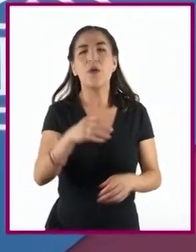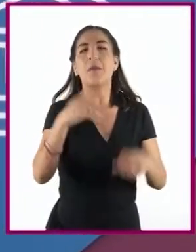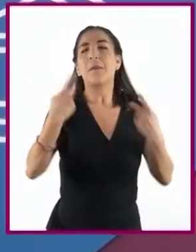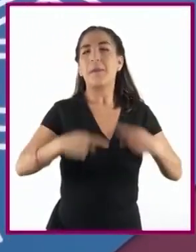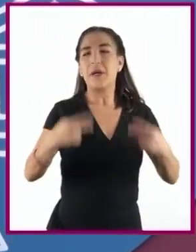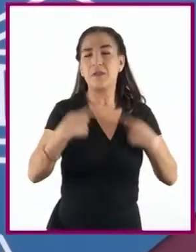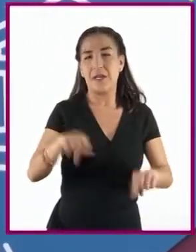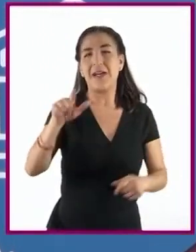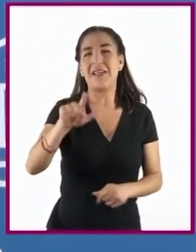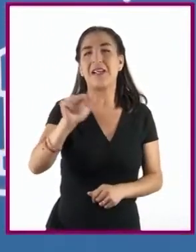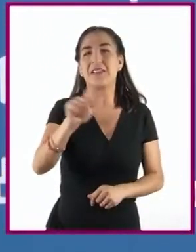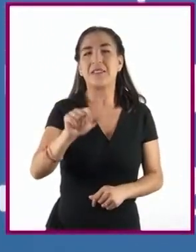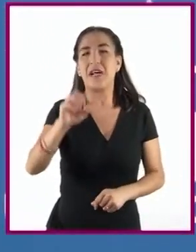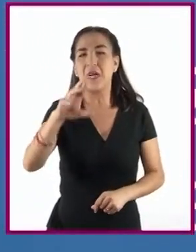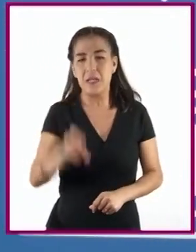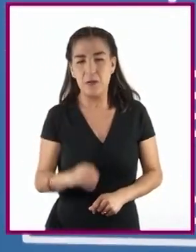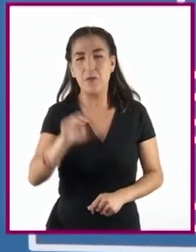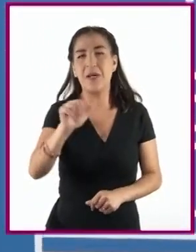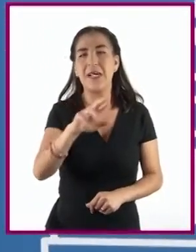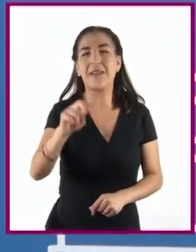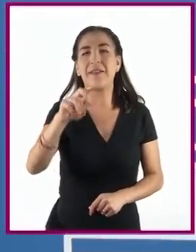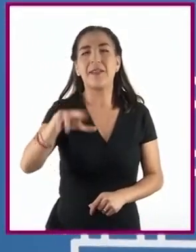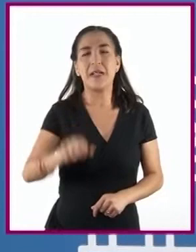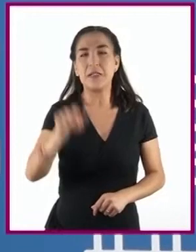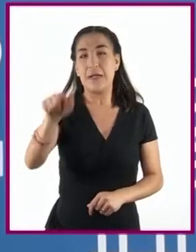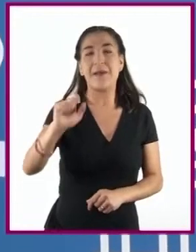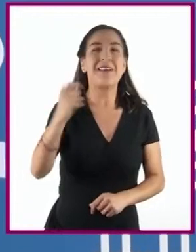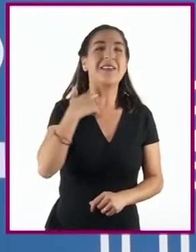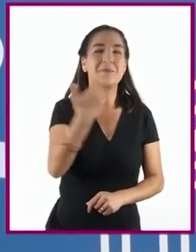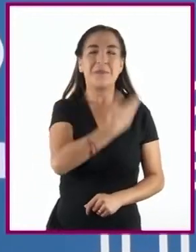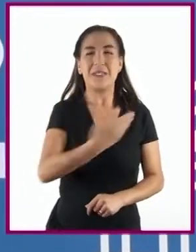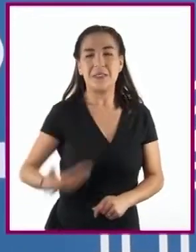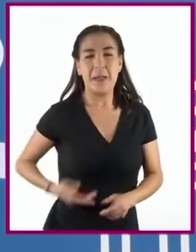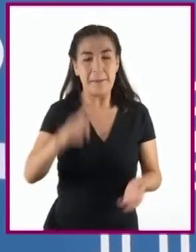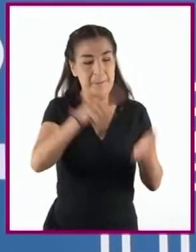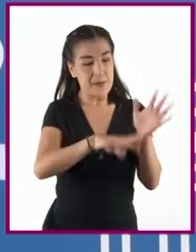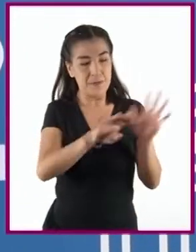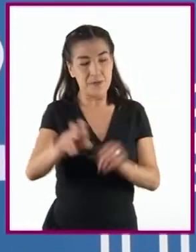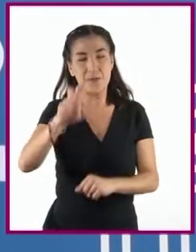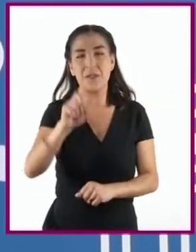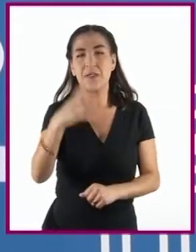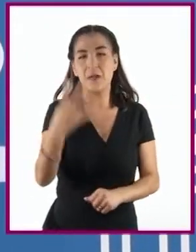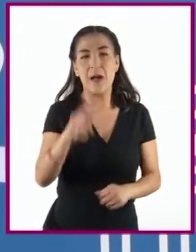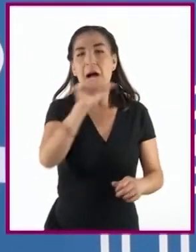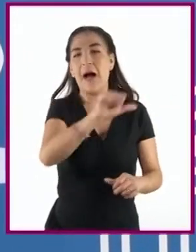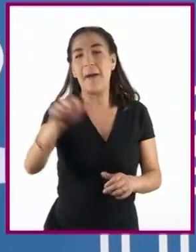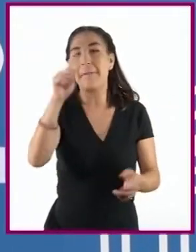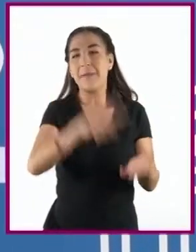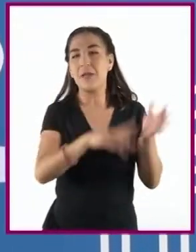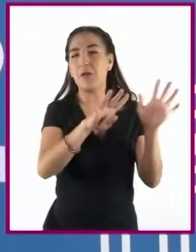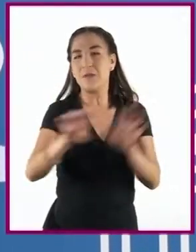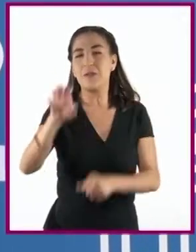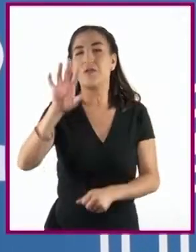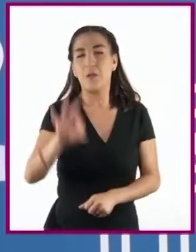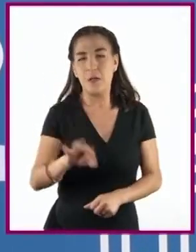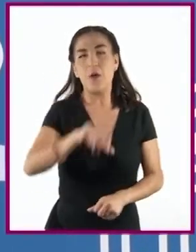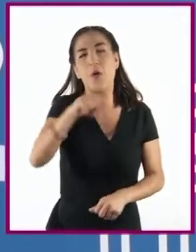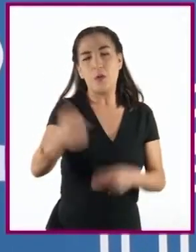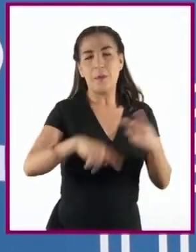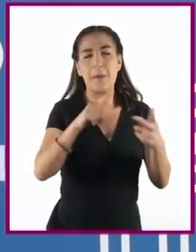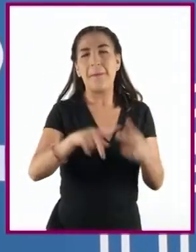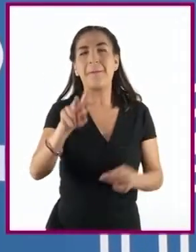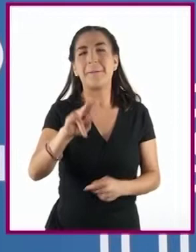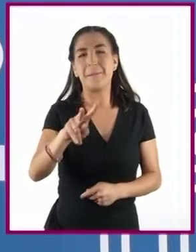de Lázaro Cárdenas del Río, presidente de México de 1934 a 1940 y de Vicente Lombardo